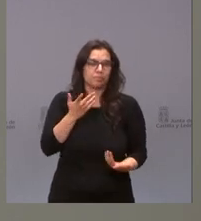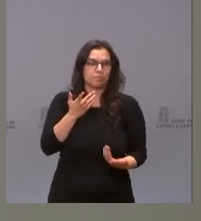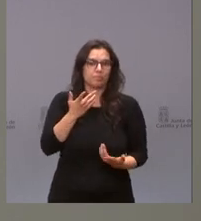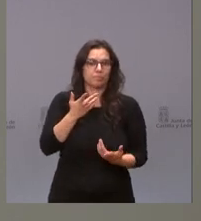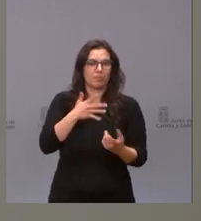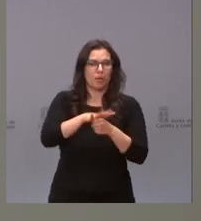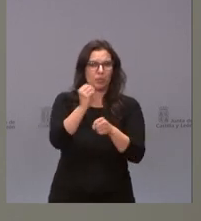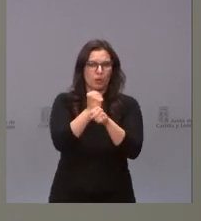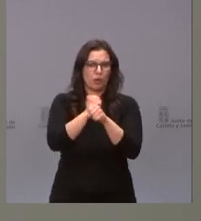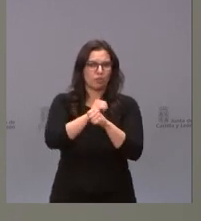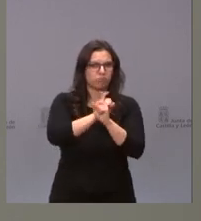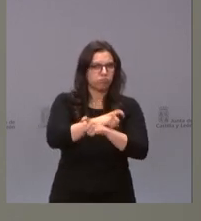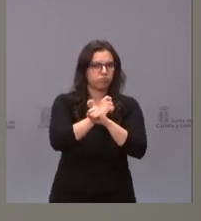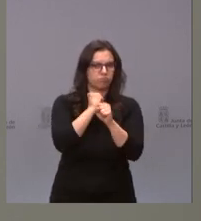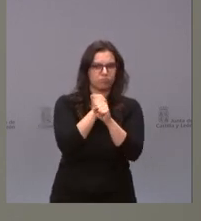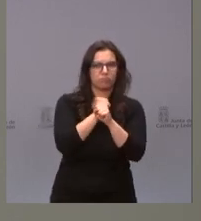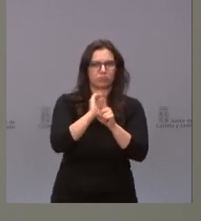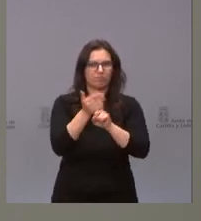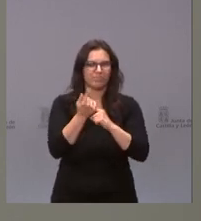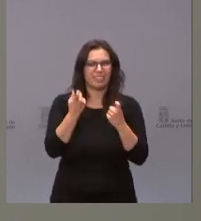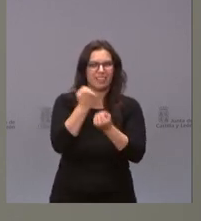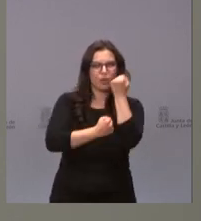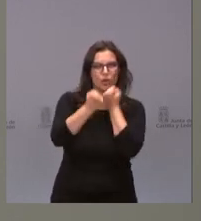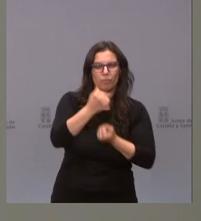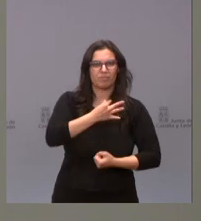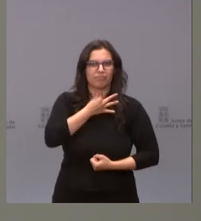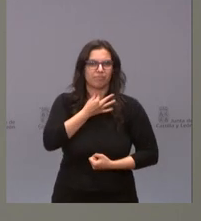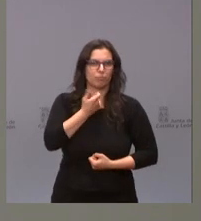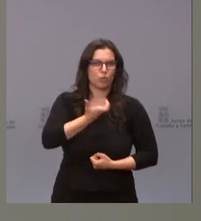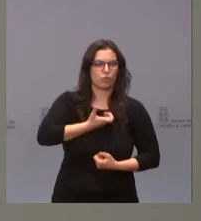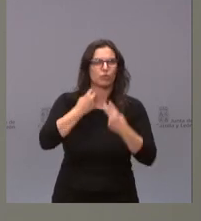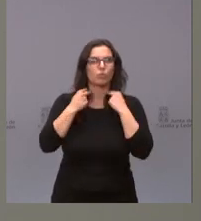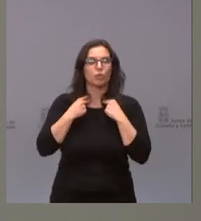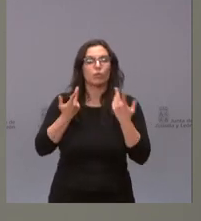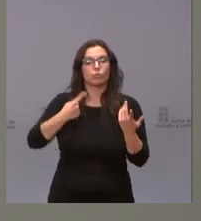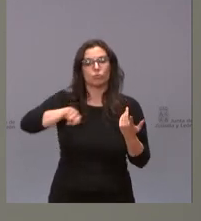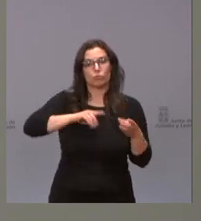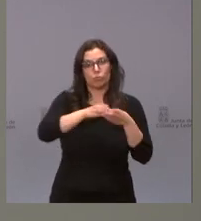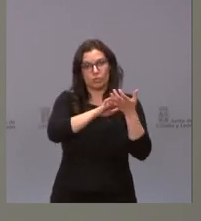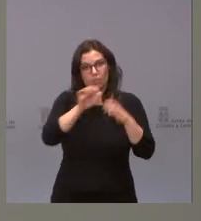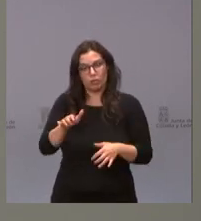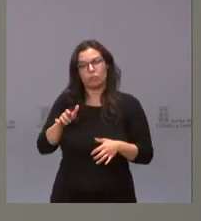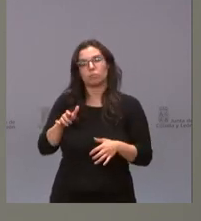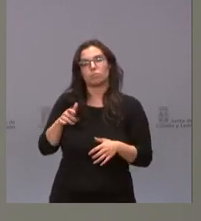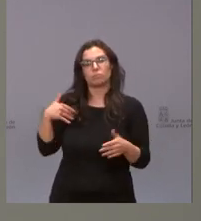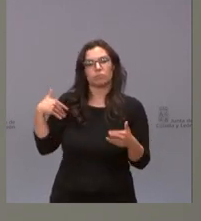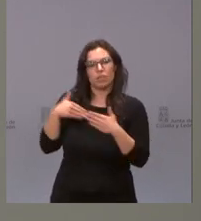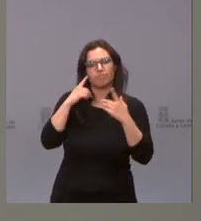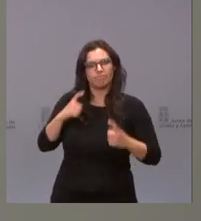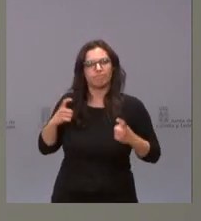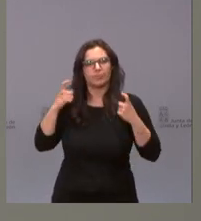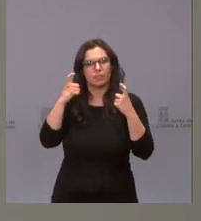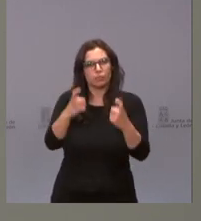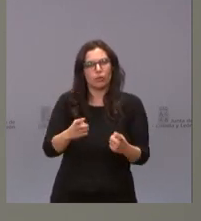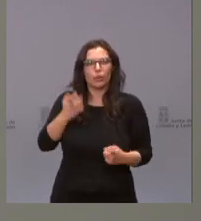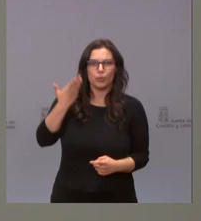mercado laboral y una situación de mayores necesidades económicas para las corporaciones locales, desde la Junta de Castilla y León venimos haciendo un esfuerzo